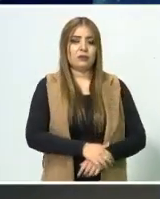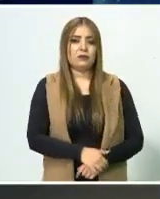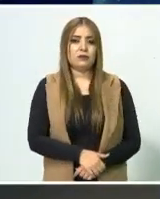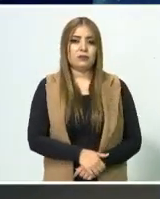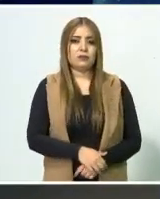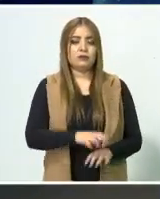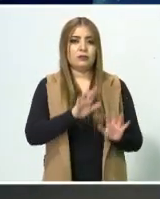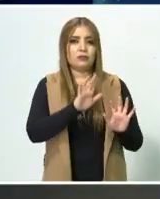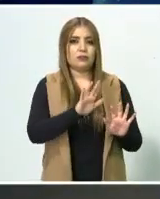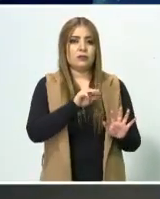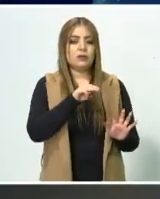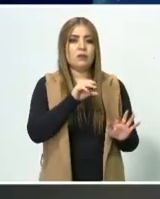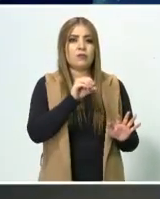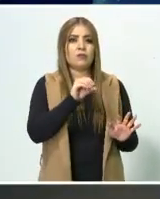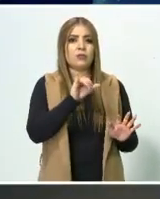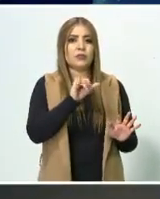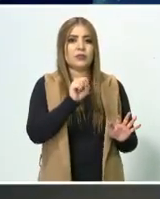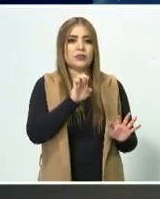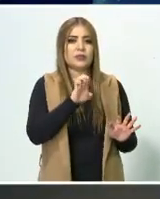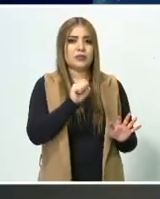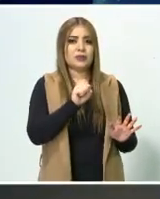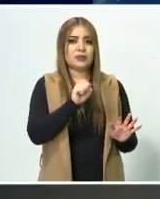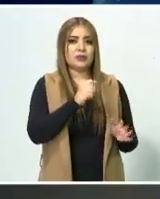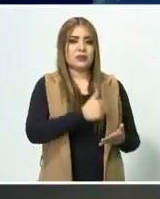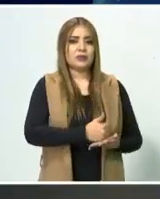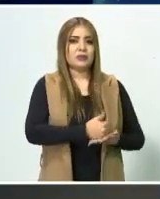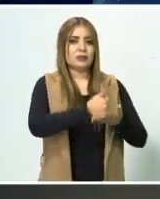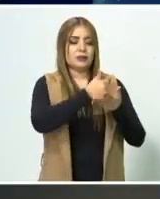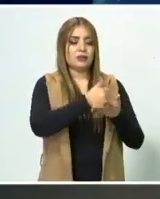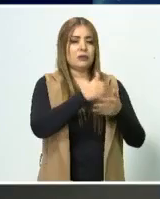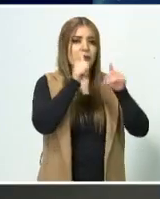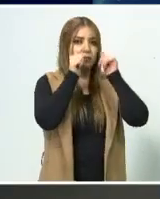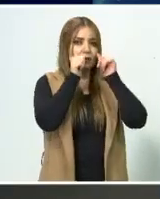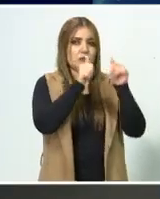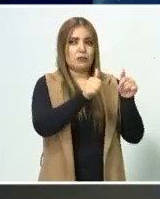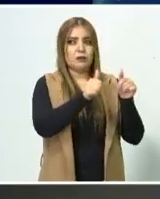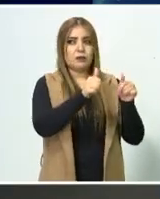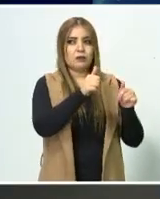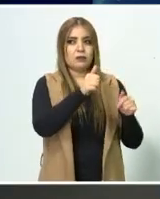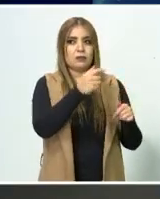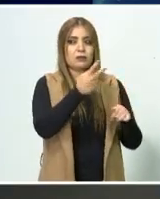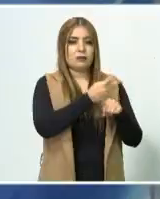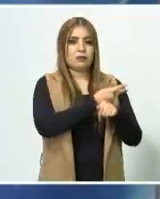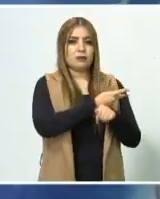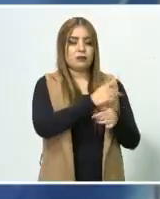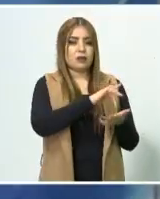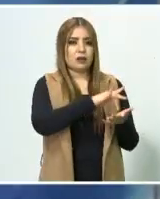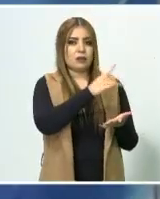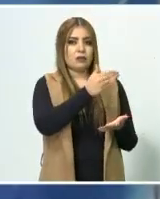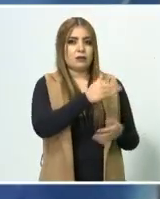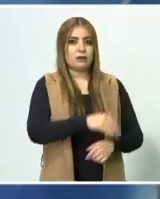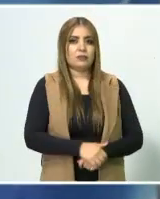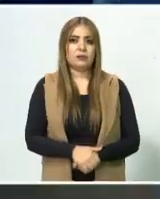a ayudar un poco más adelante y estaremos atentos de ti. Gracias. Gracias.